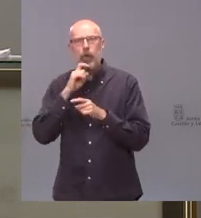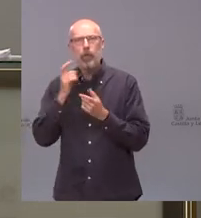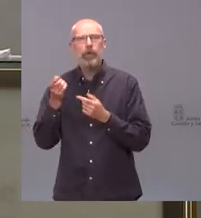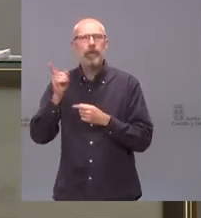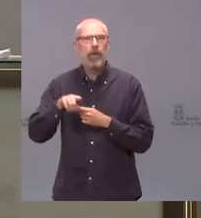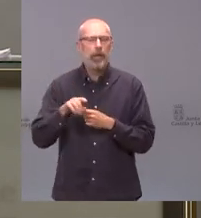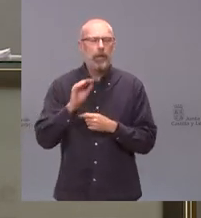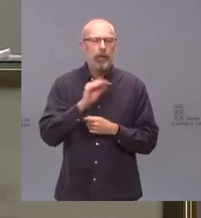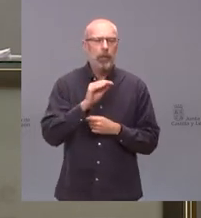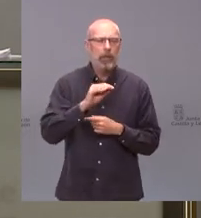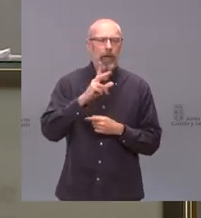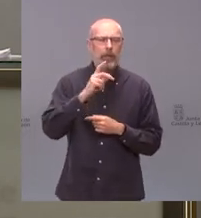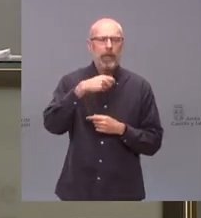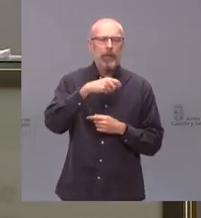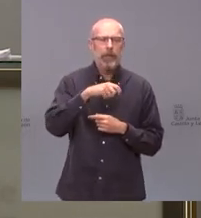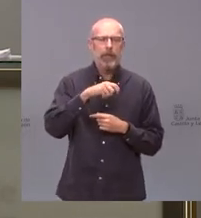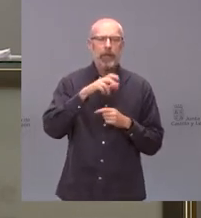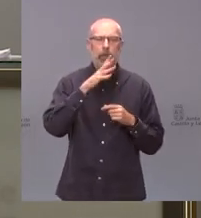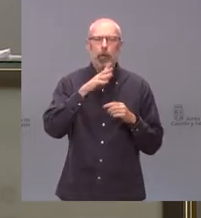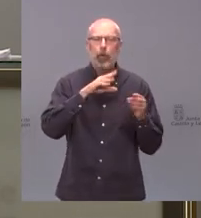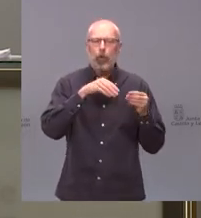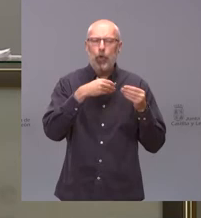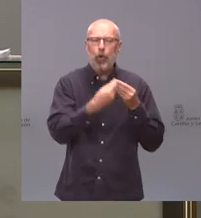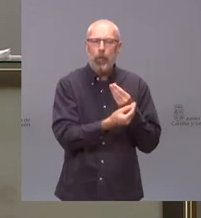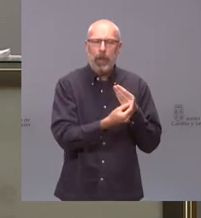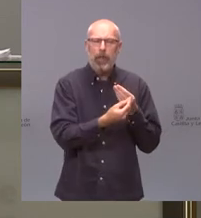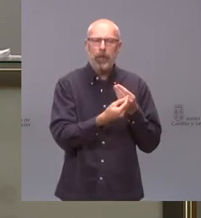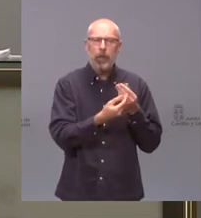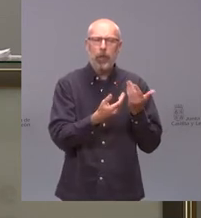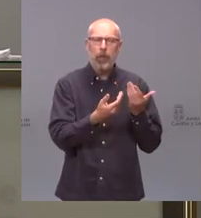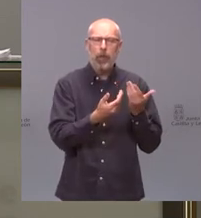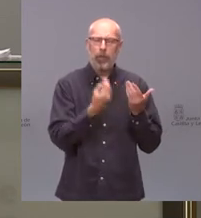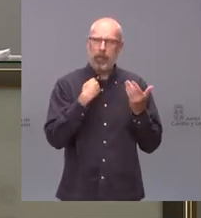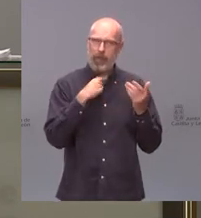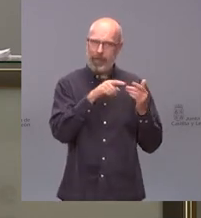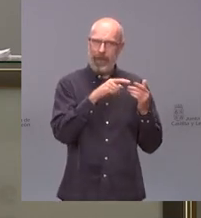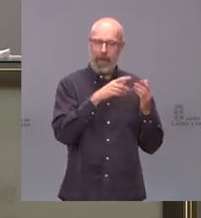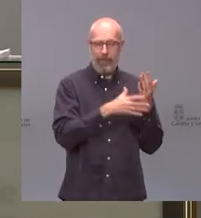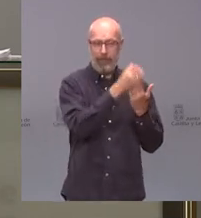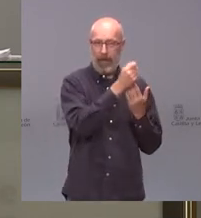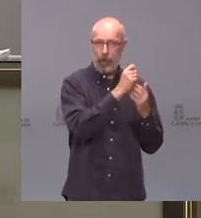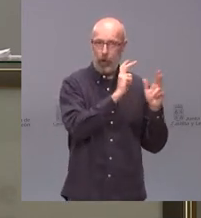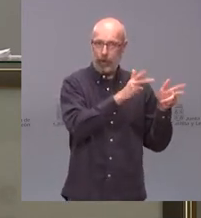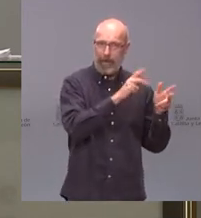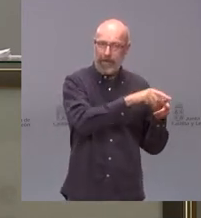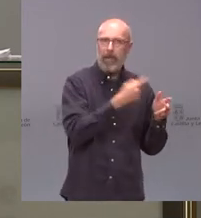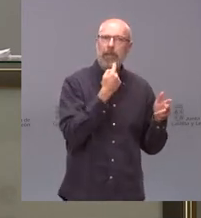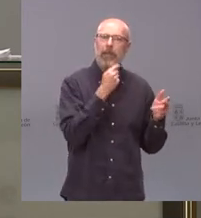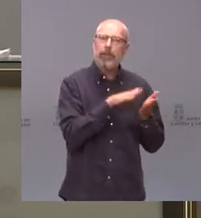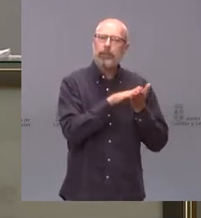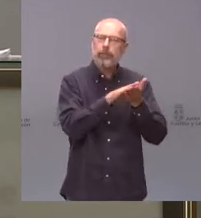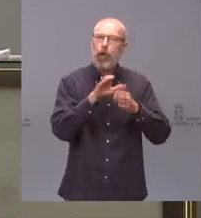vicepresidente si quería preguntarle por un documento que al parecer la Federación Regional de Hostelería ha remitido al consejero de Cultura